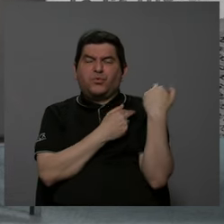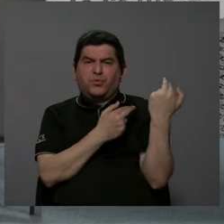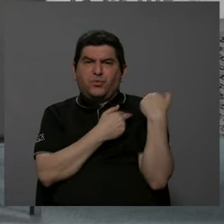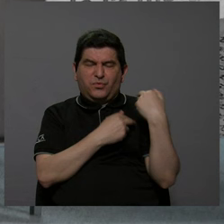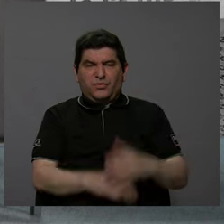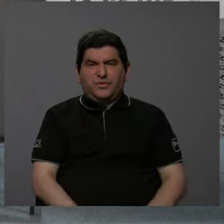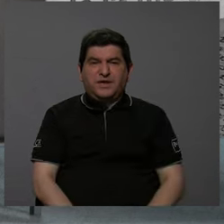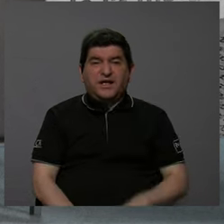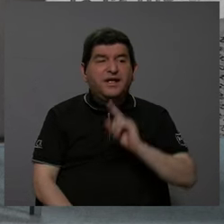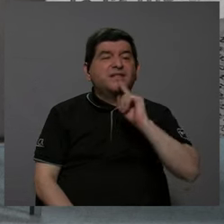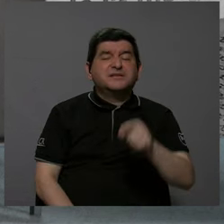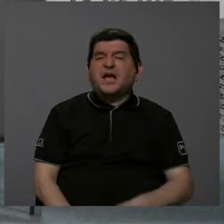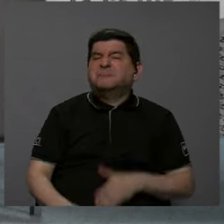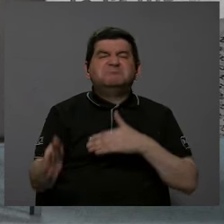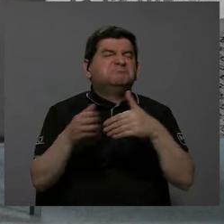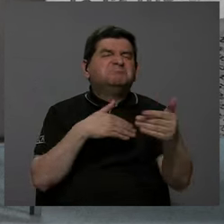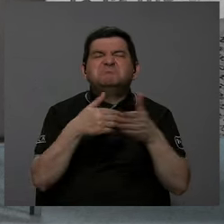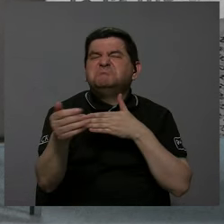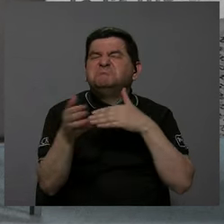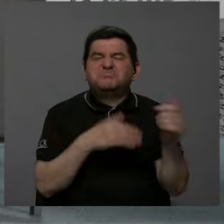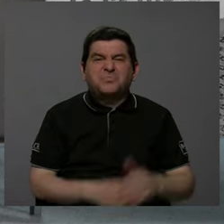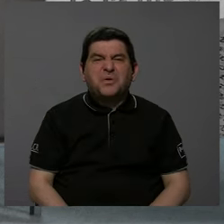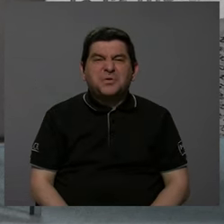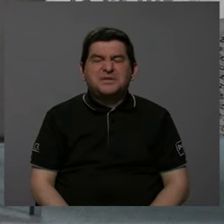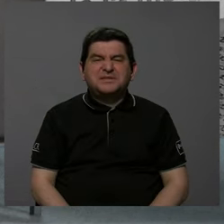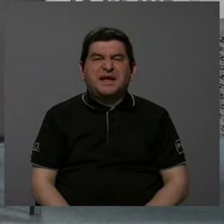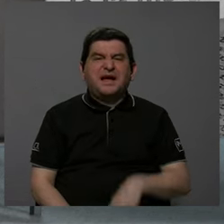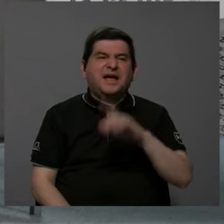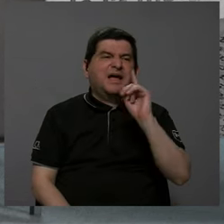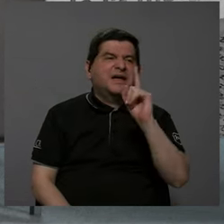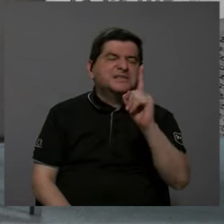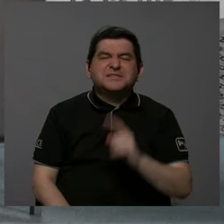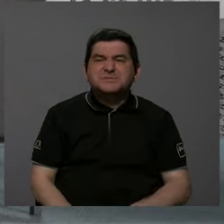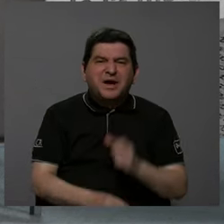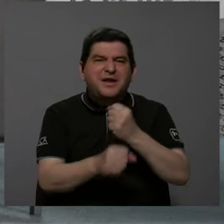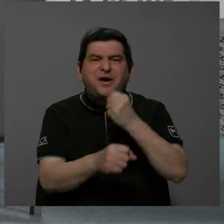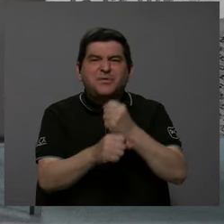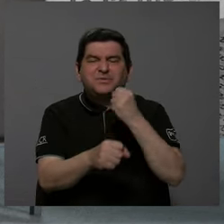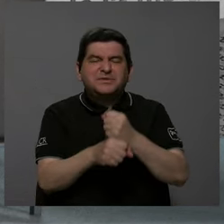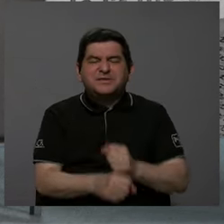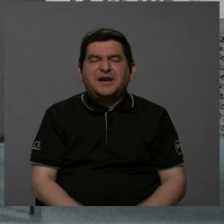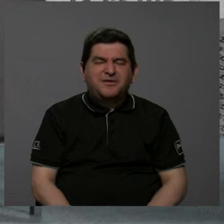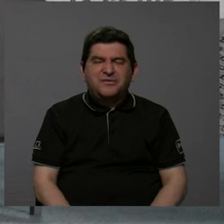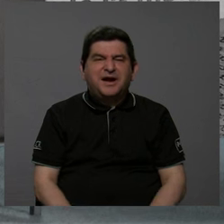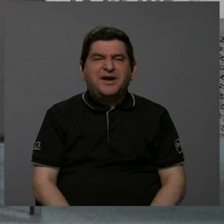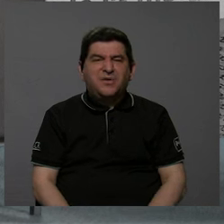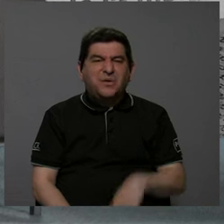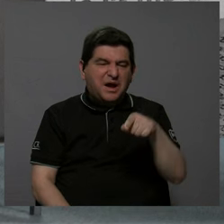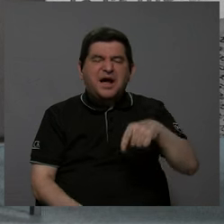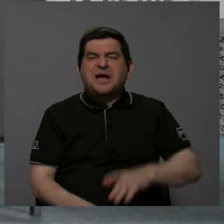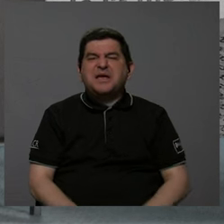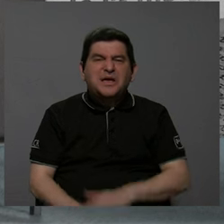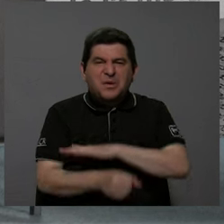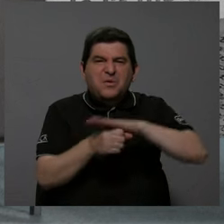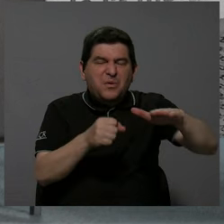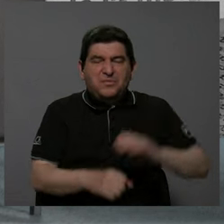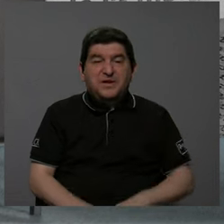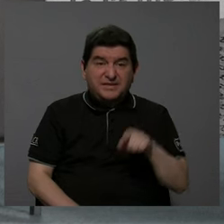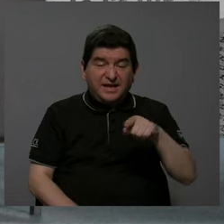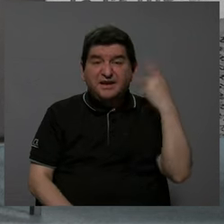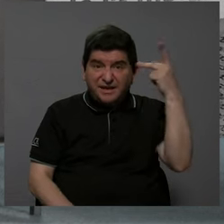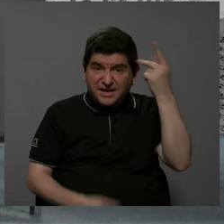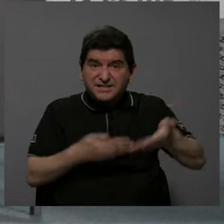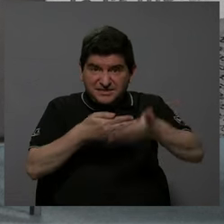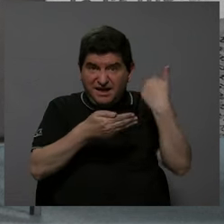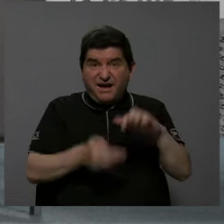responsables de esto, que te decían, mira, no importa, es para llenar un cargo, es para llenar un puesto, es para cumplir requisitos. Así se hacía política en